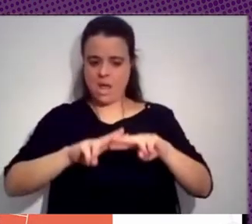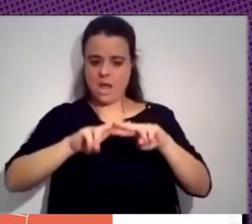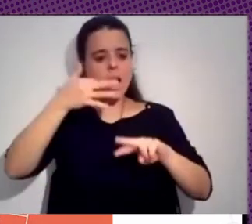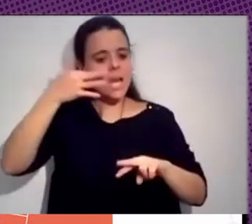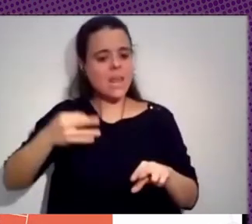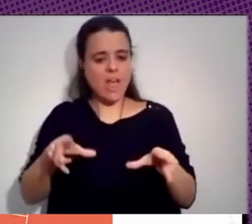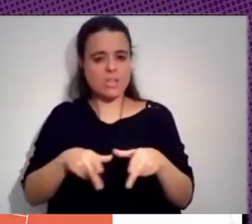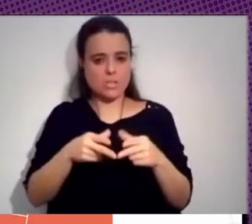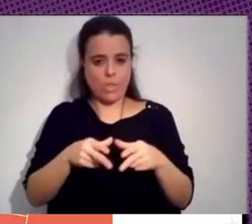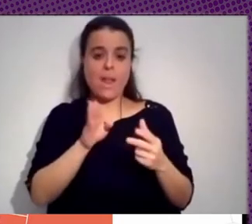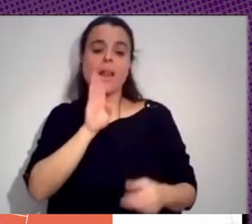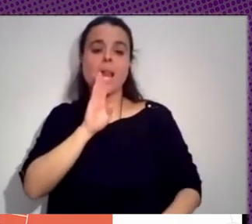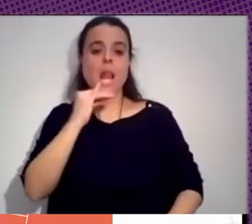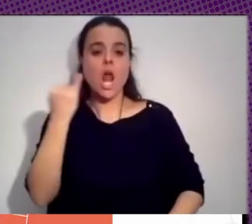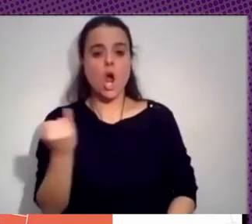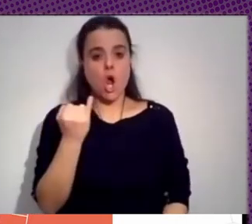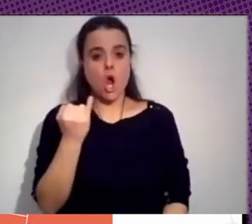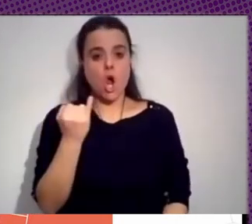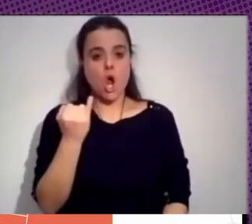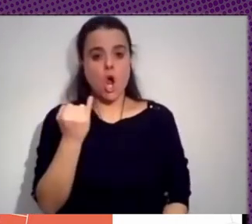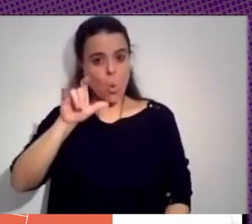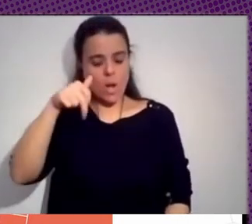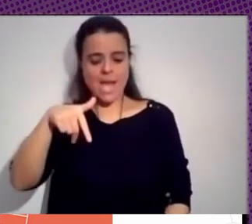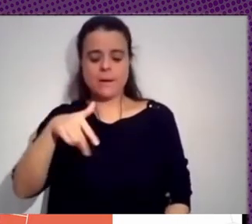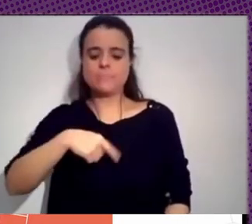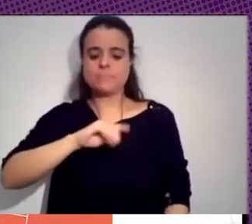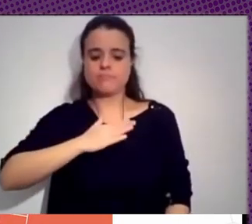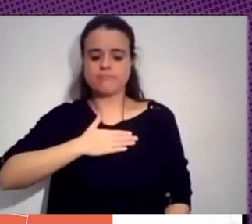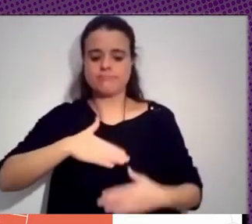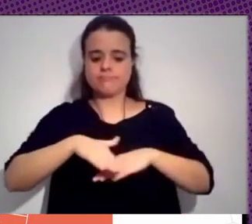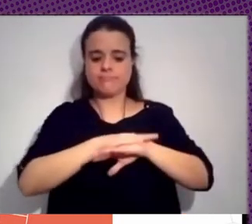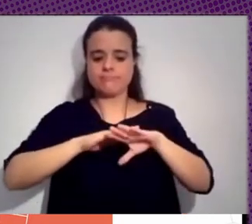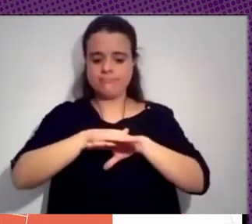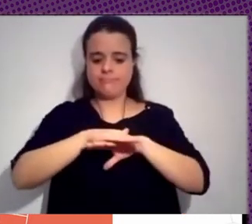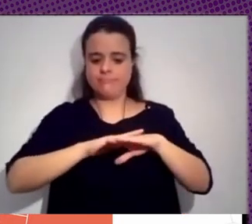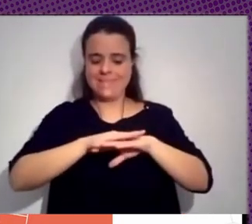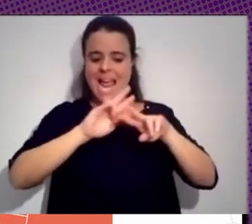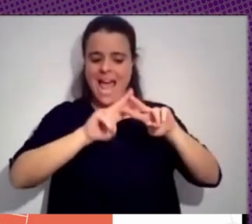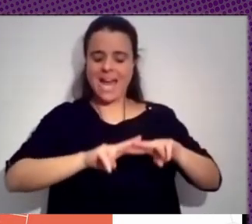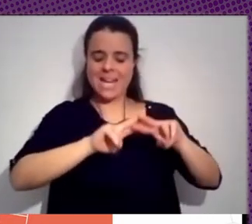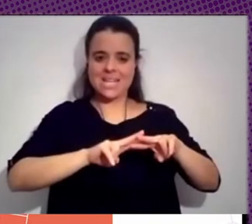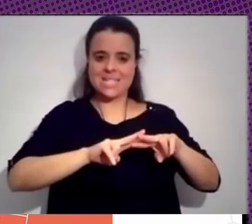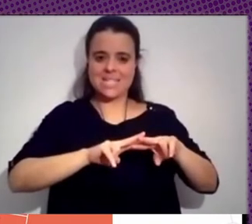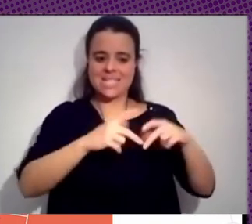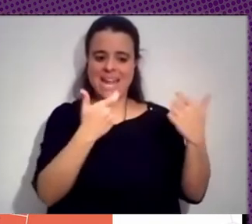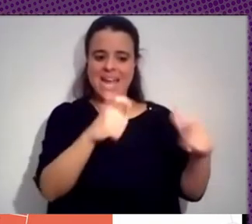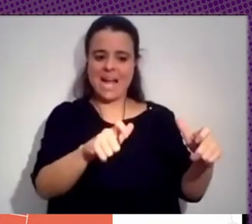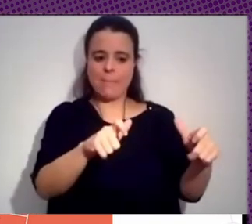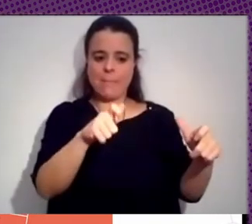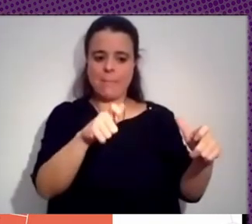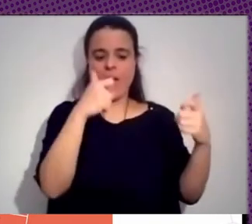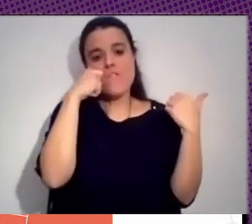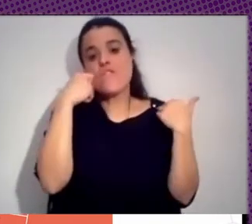Julián Macías, pues partimos de un análisis en la capa física, en la capa mediática